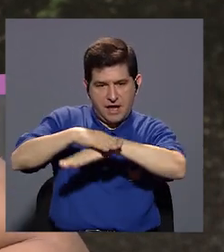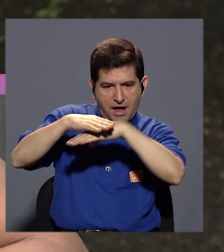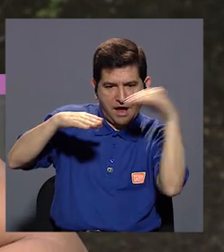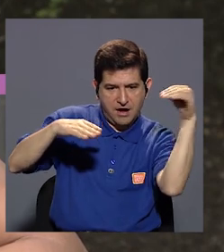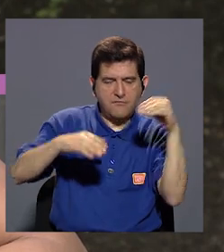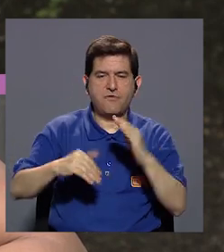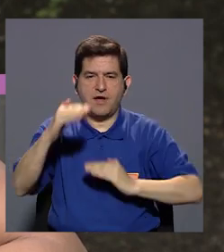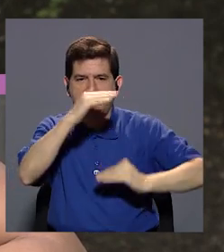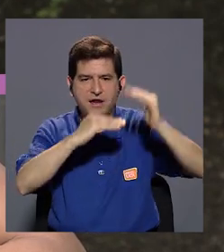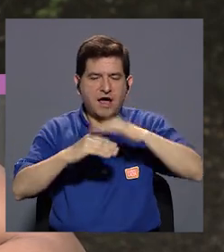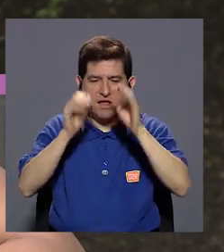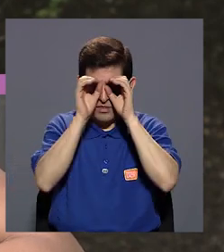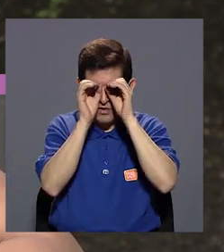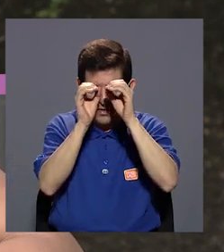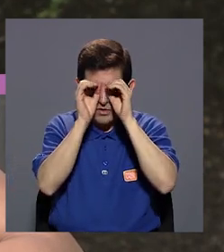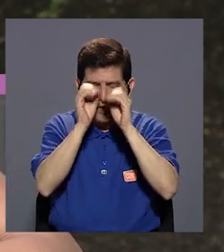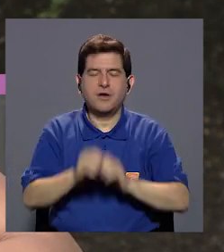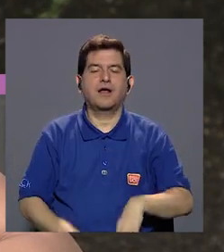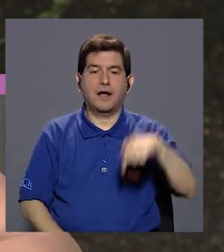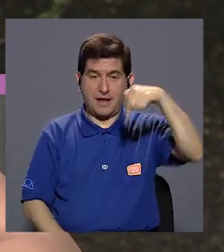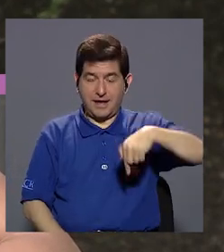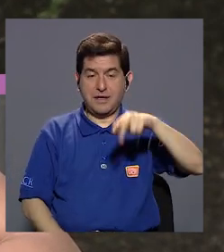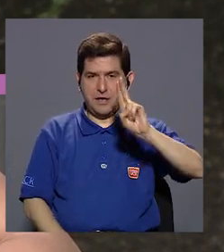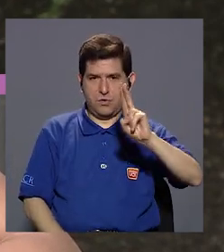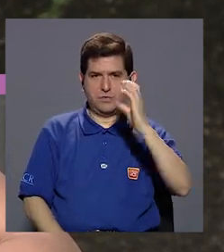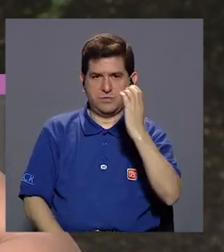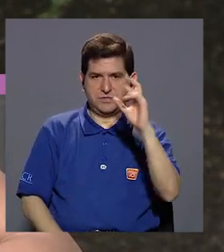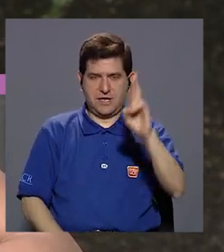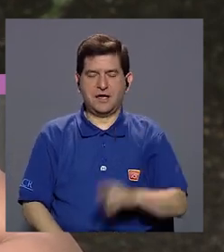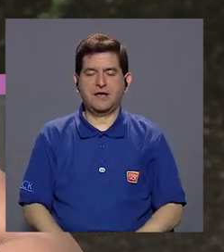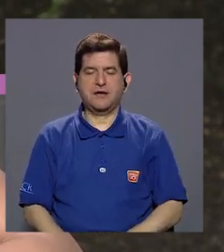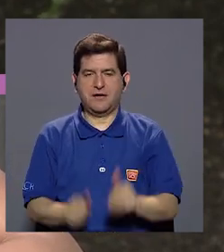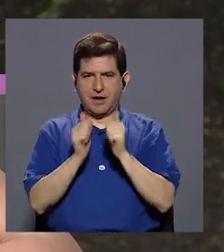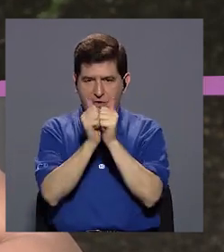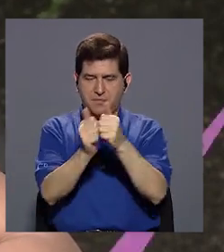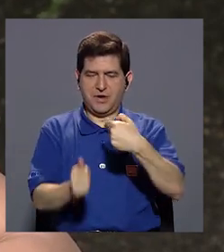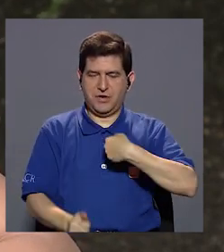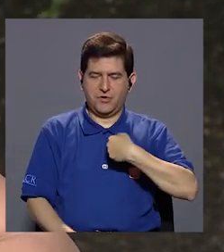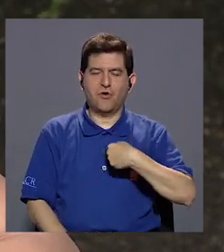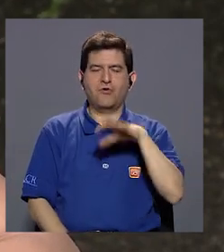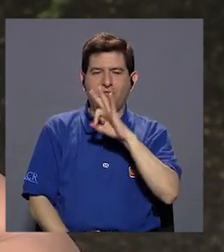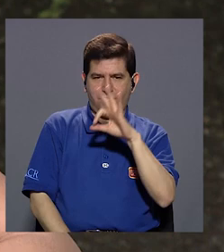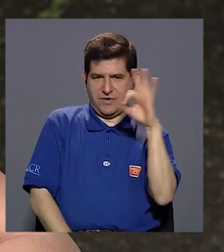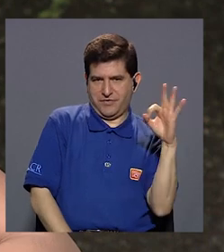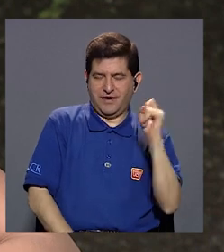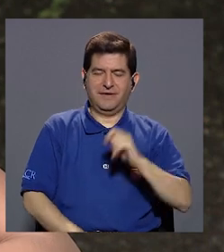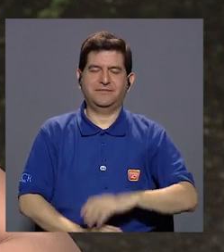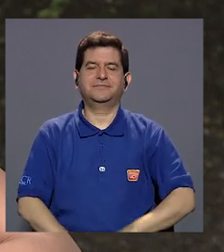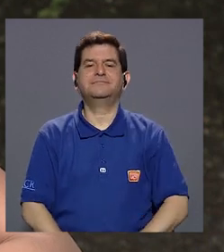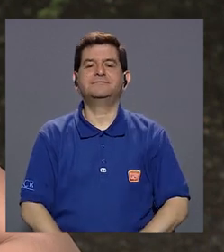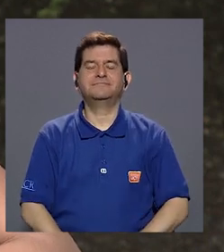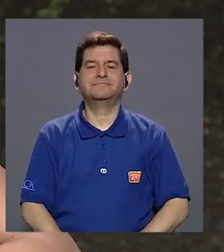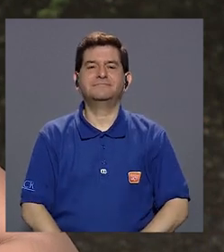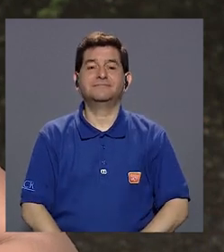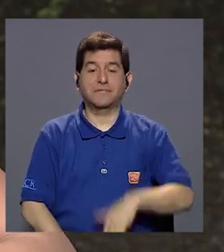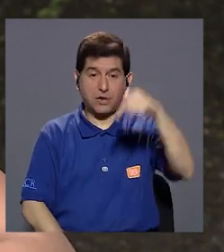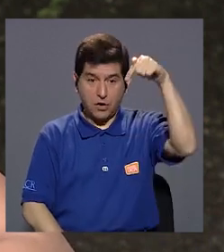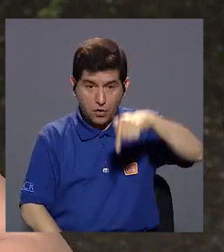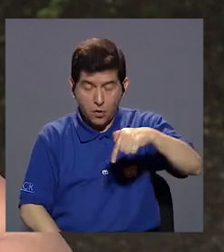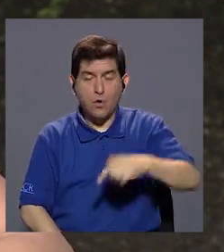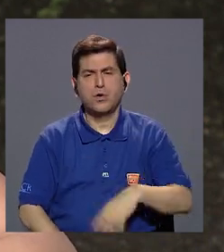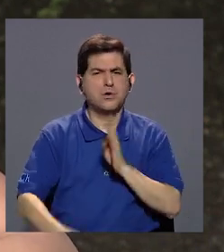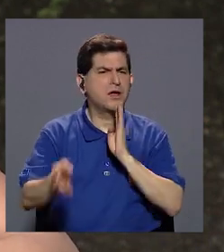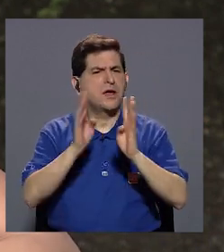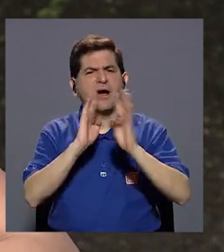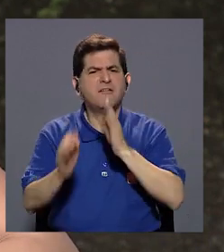desde las afueras de la Facultad de Microbiología en la Universidad de Costa Rica, le estaré acompañando su servidora, Fabiola Fernández. Y es que